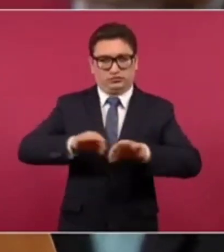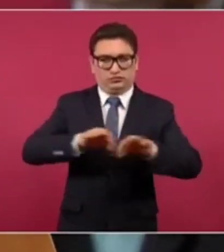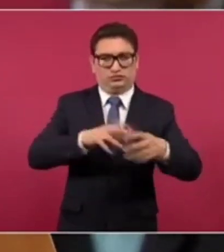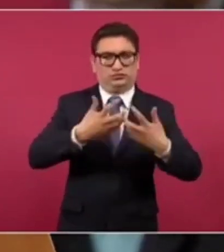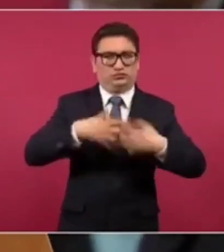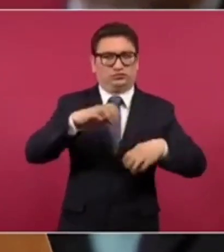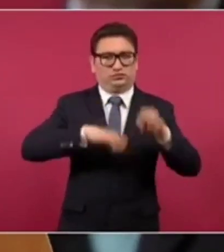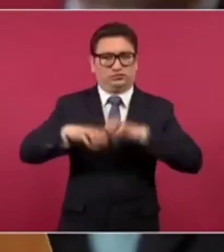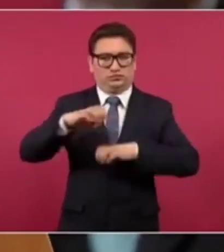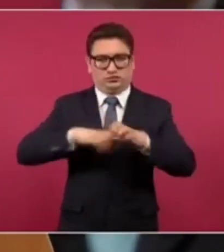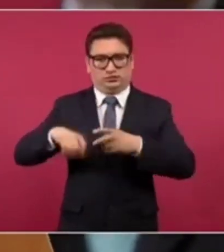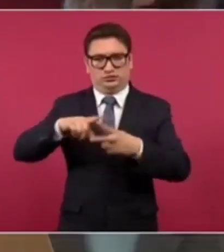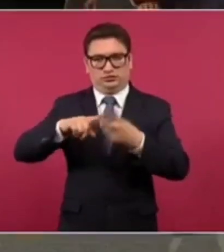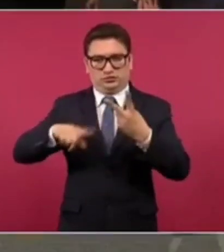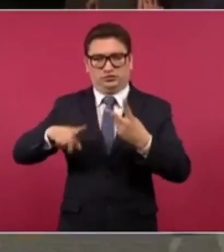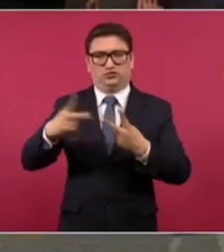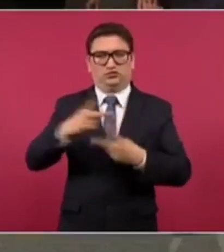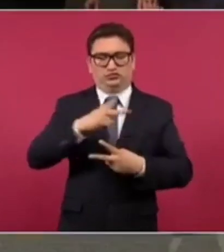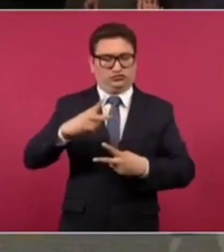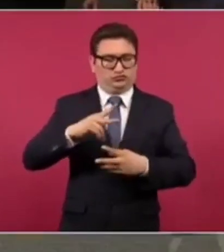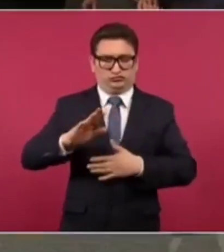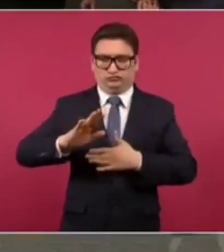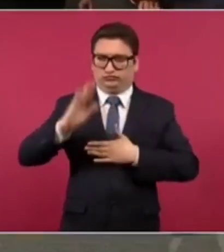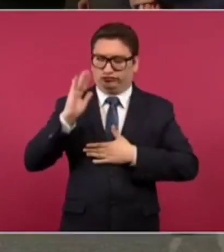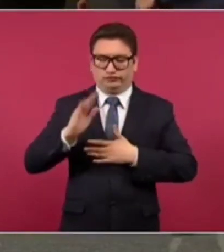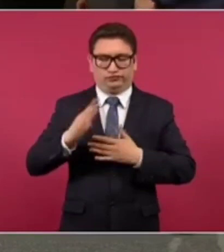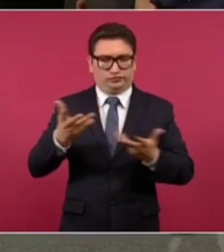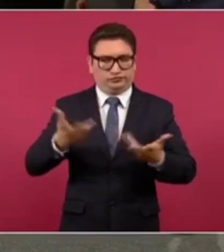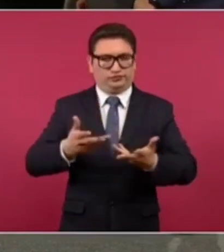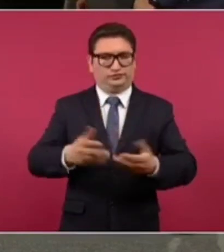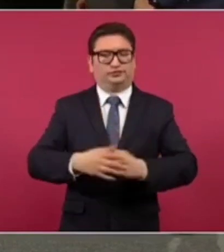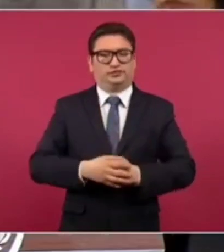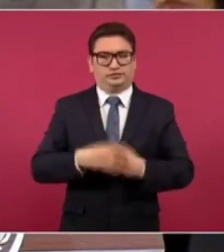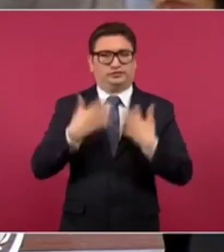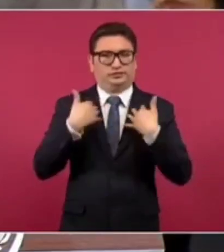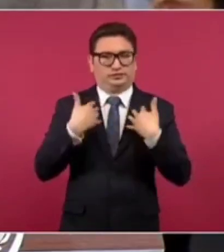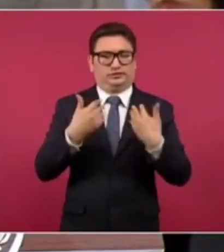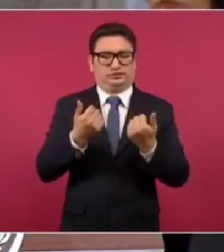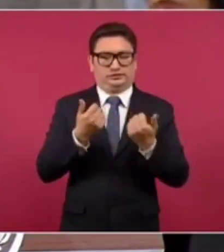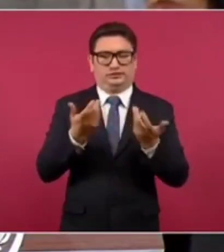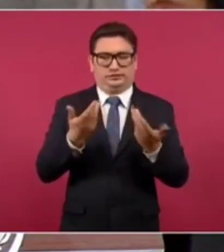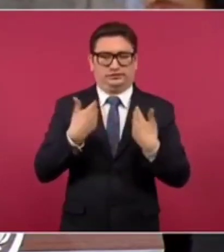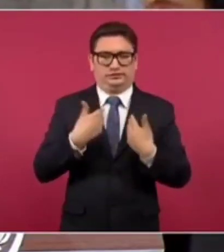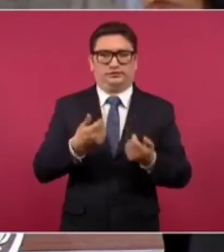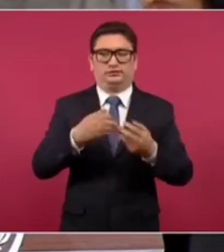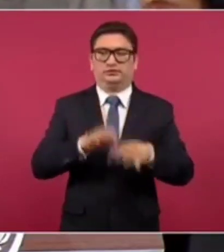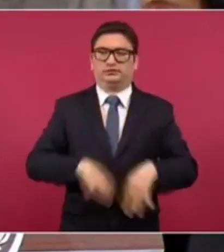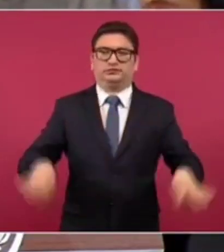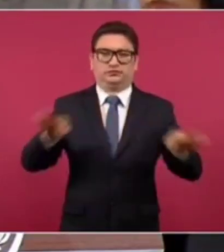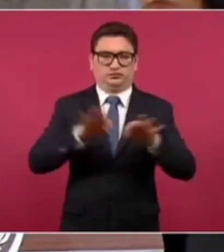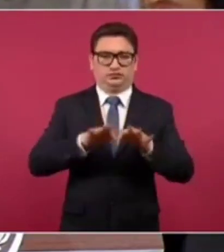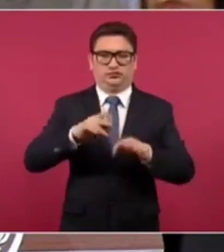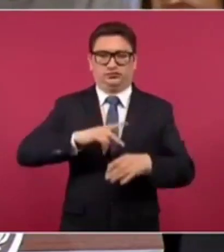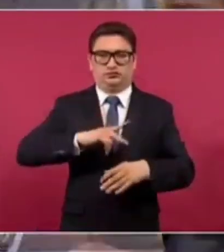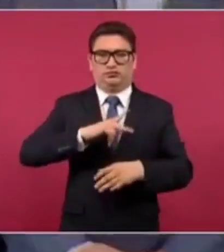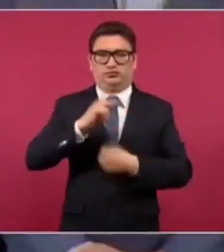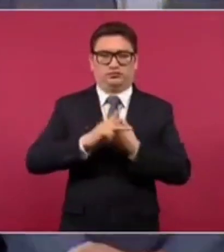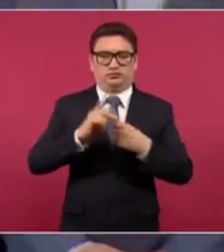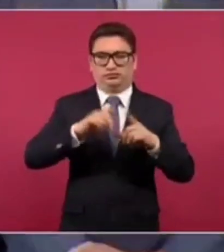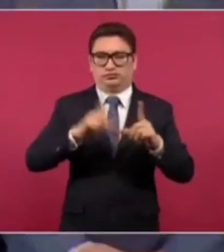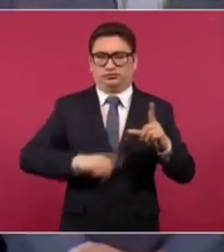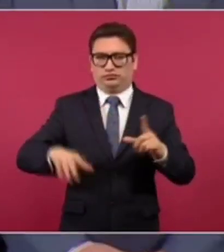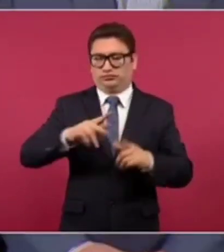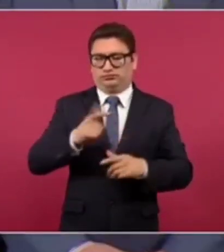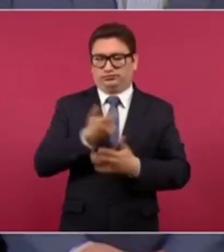han asumido ese compromiso, entendiendo la importancia que tiene para nuestro país el salario